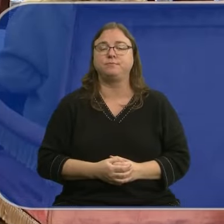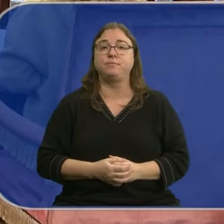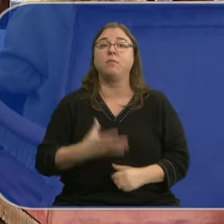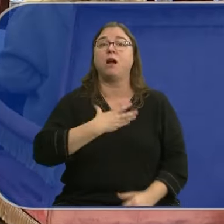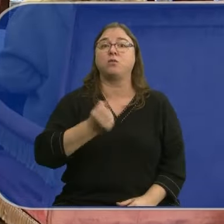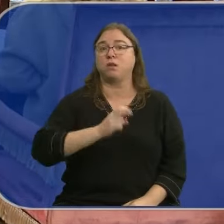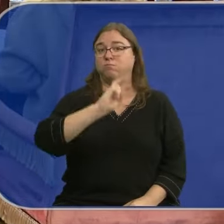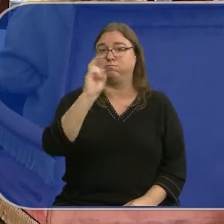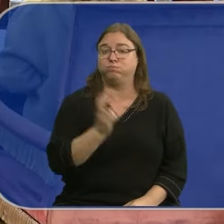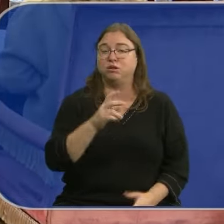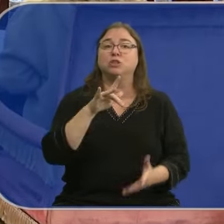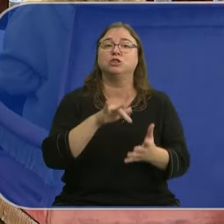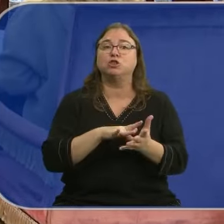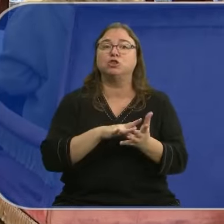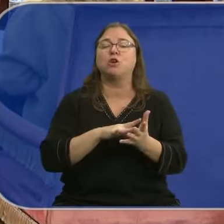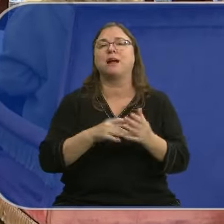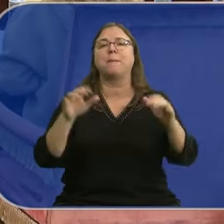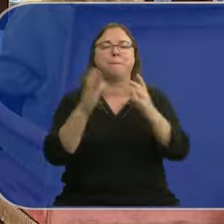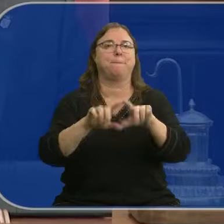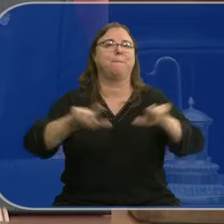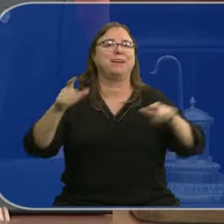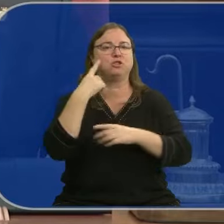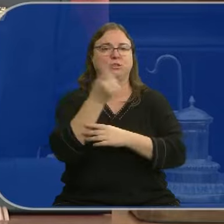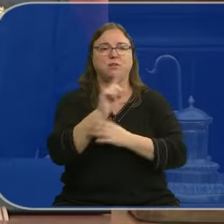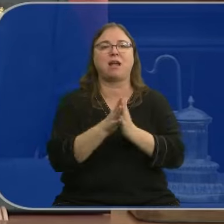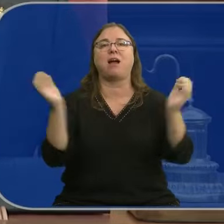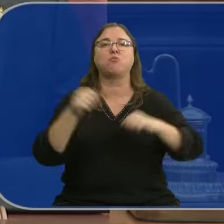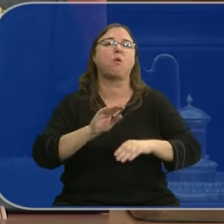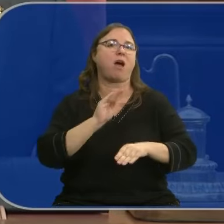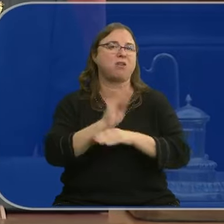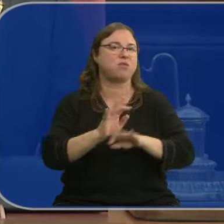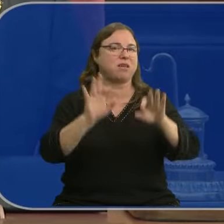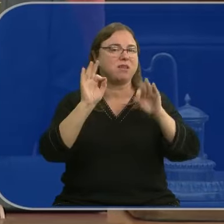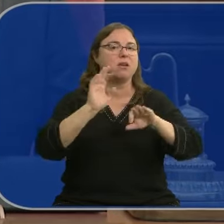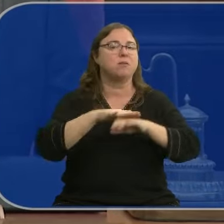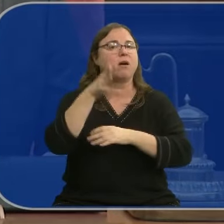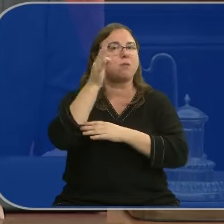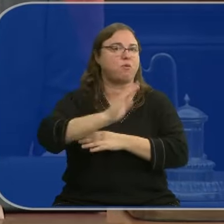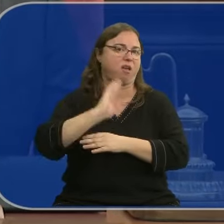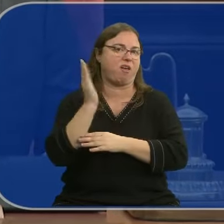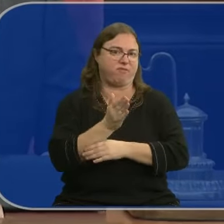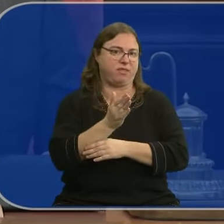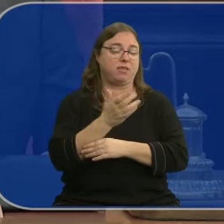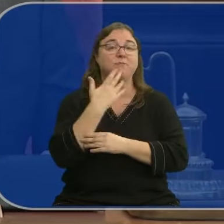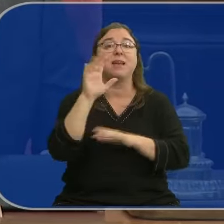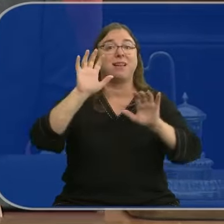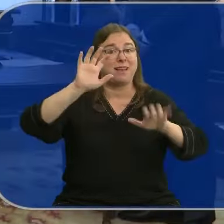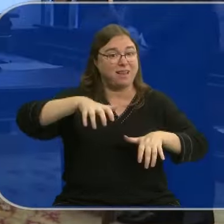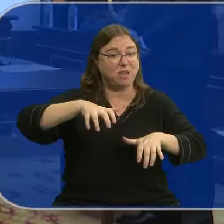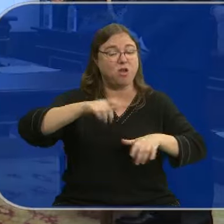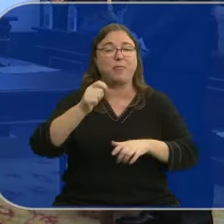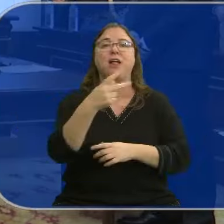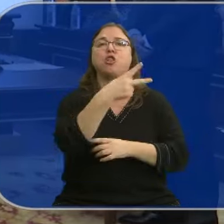Varios ayuntamientos de la comunidad han celebrado hoy plenos extraordinarios para aprobar ayudas destinadas a los pueblos afectados por la dana. El de León